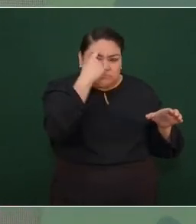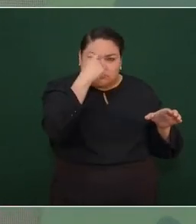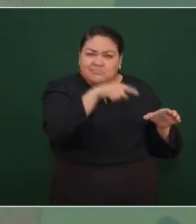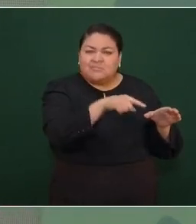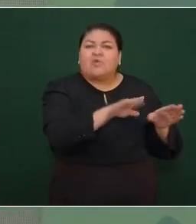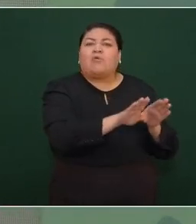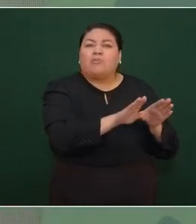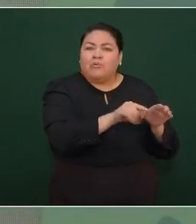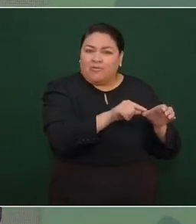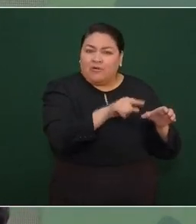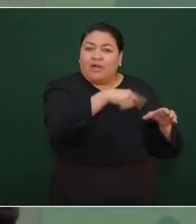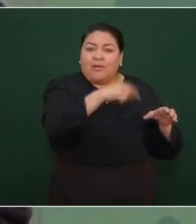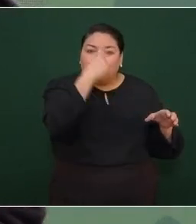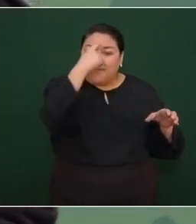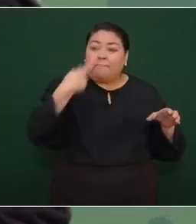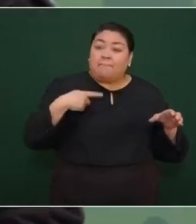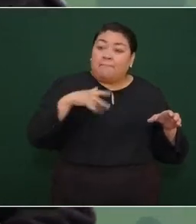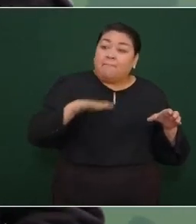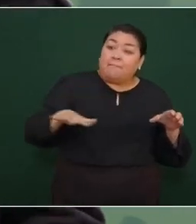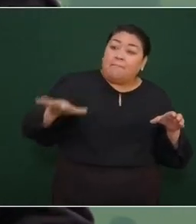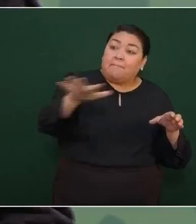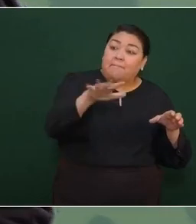de que el pueblo es